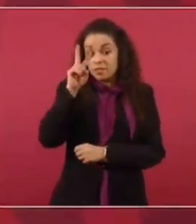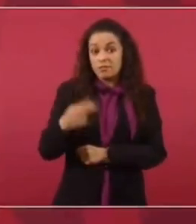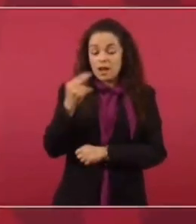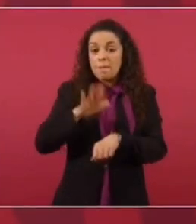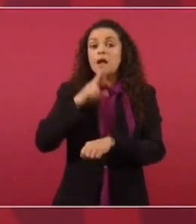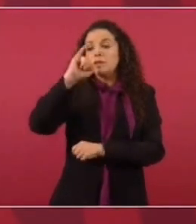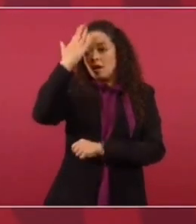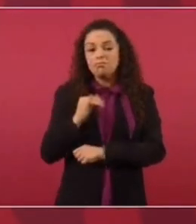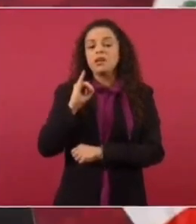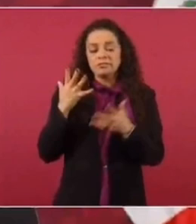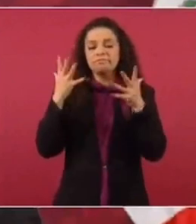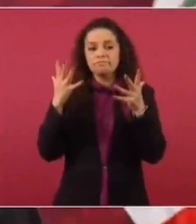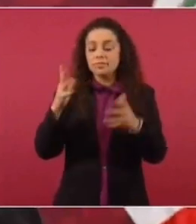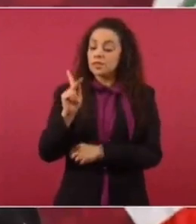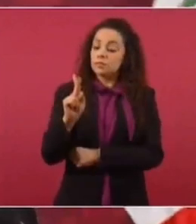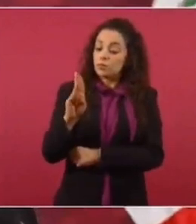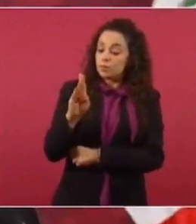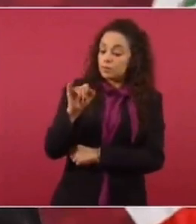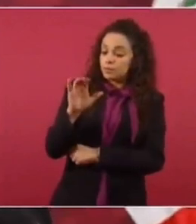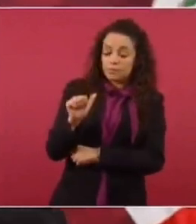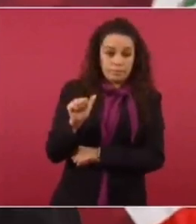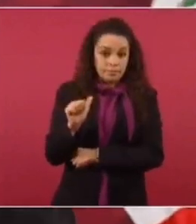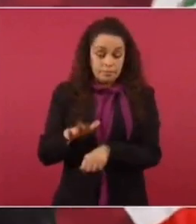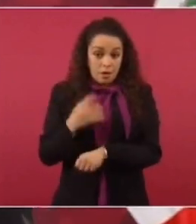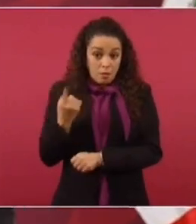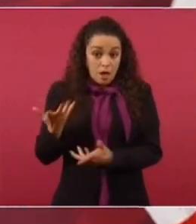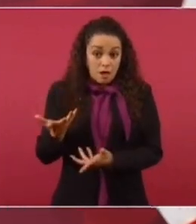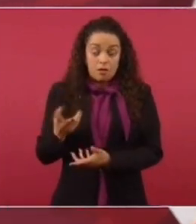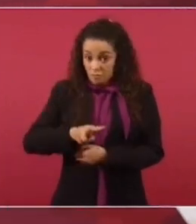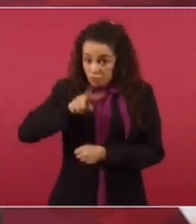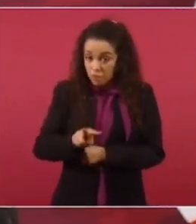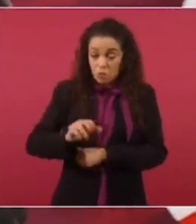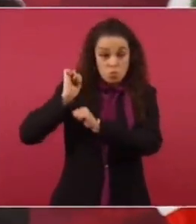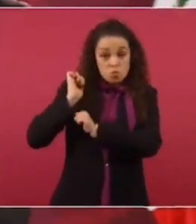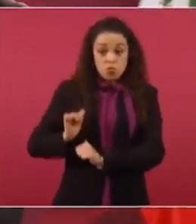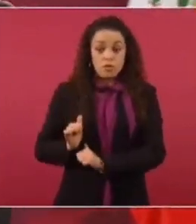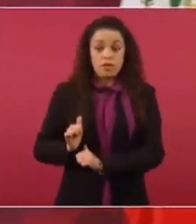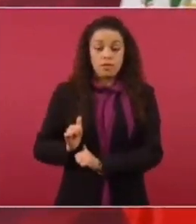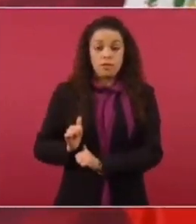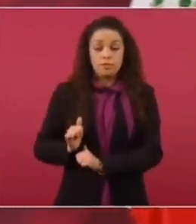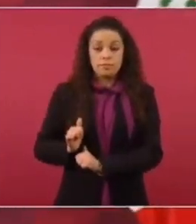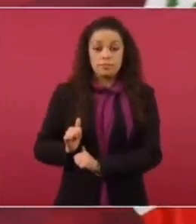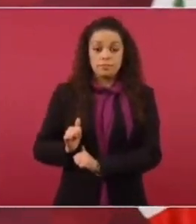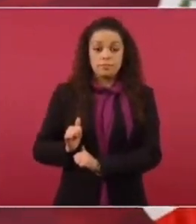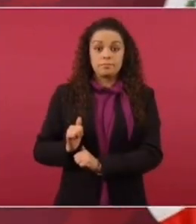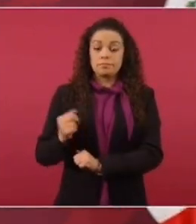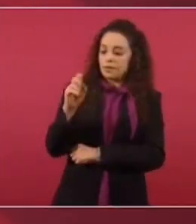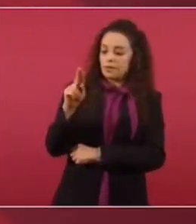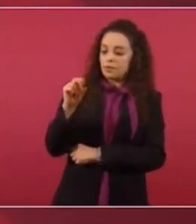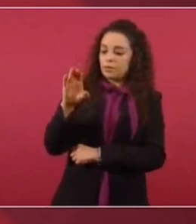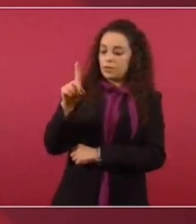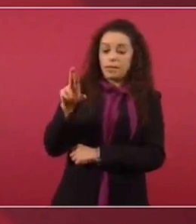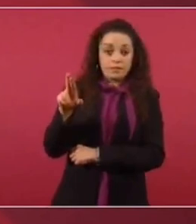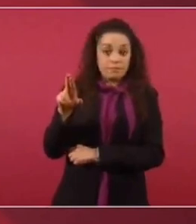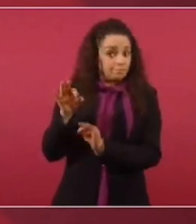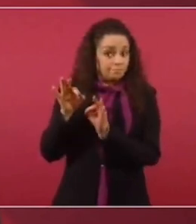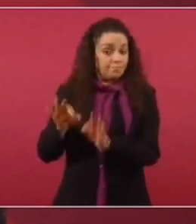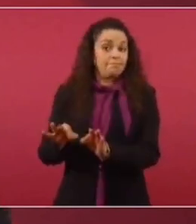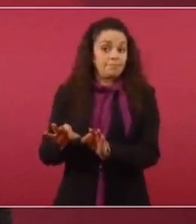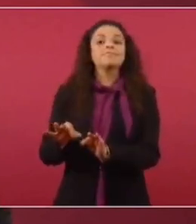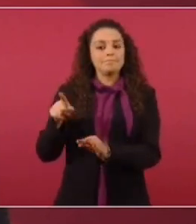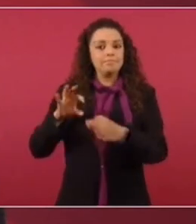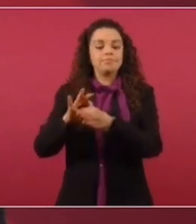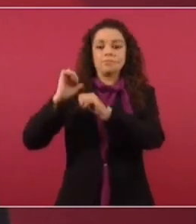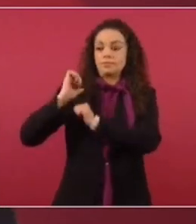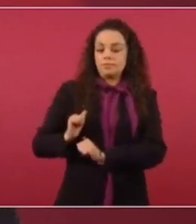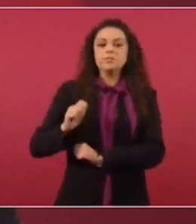pública, que la autoridad se adquiere con rectitud. La autoridad tiene que ver con